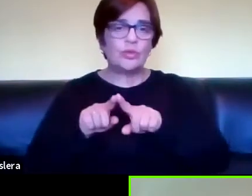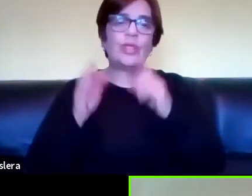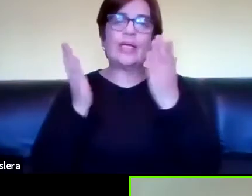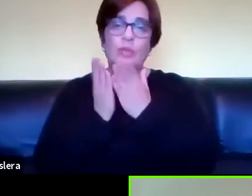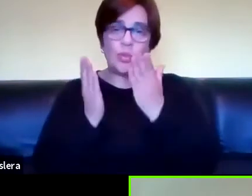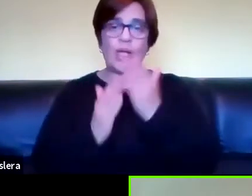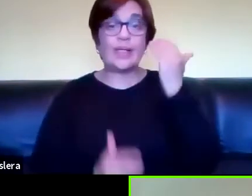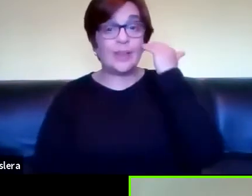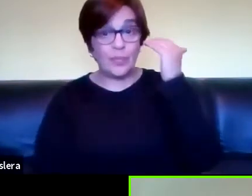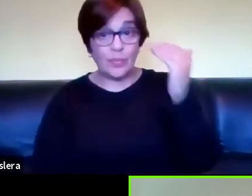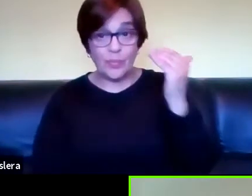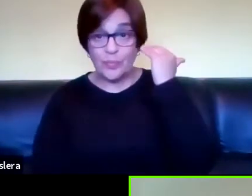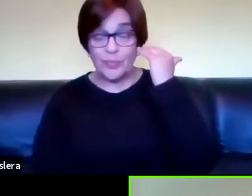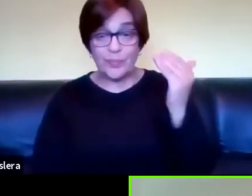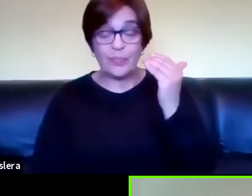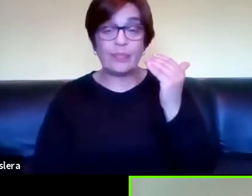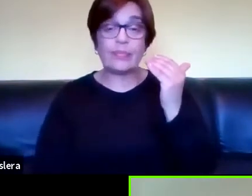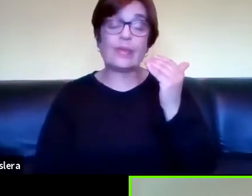y docentes